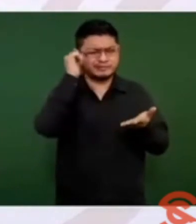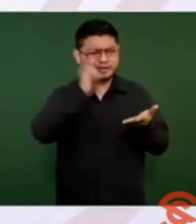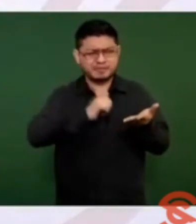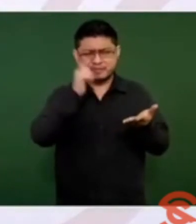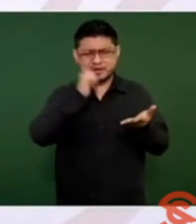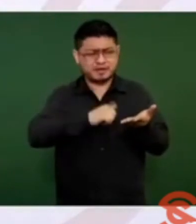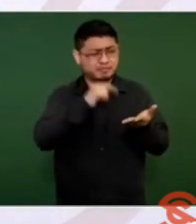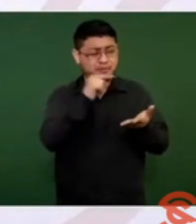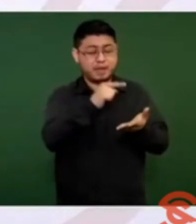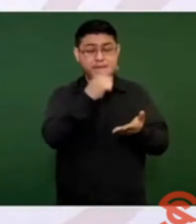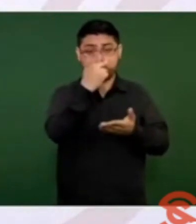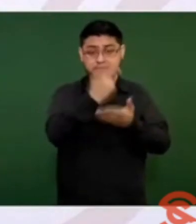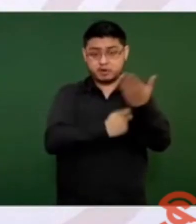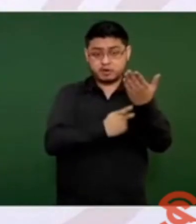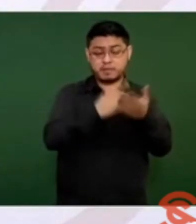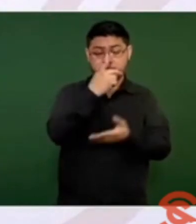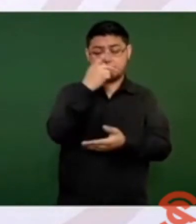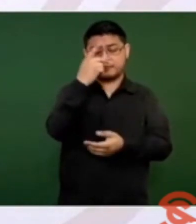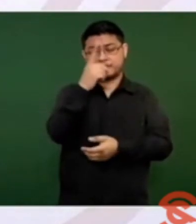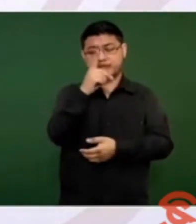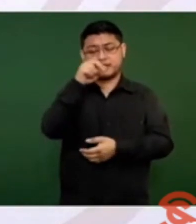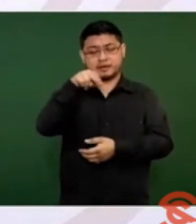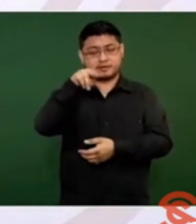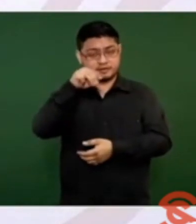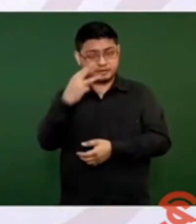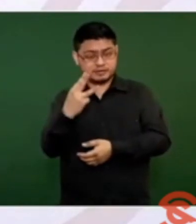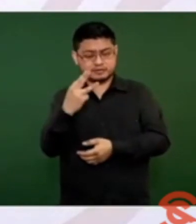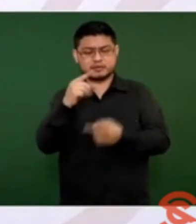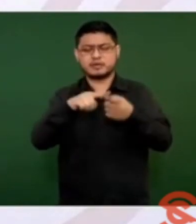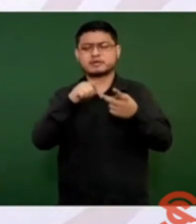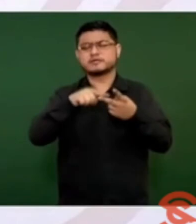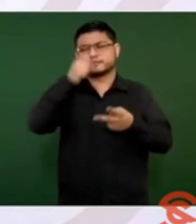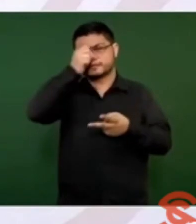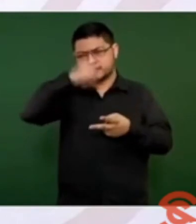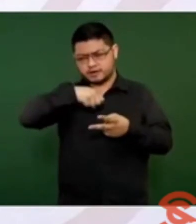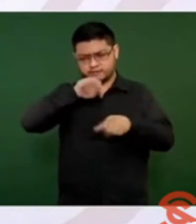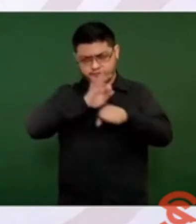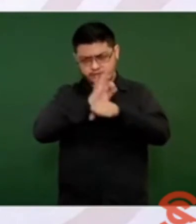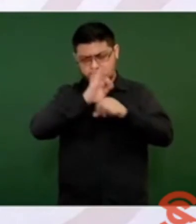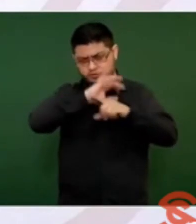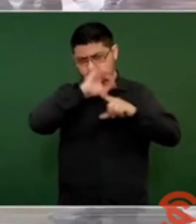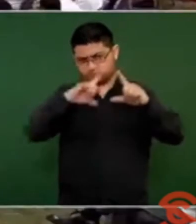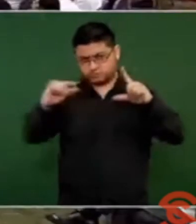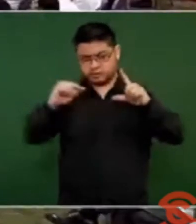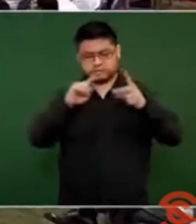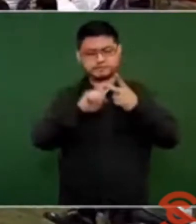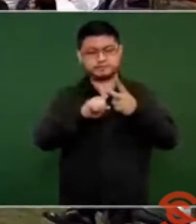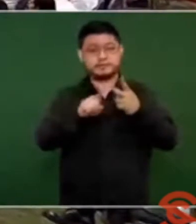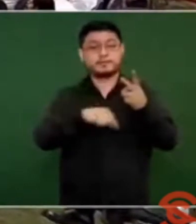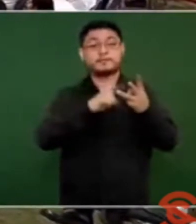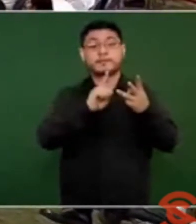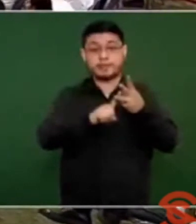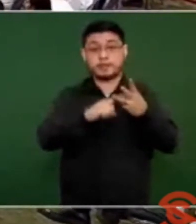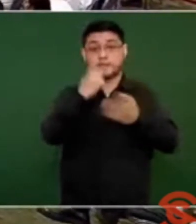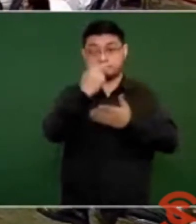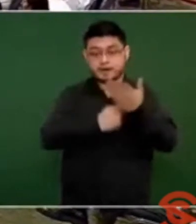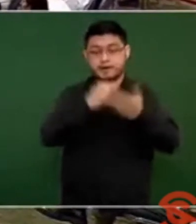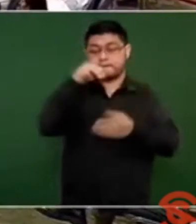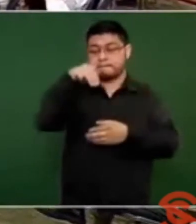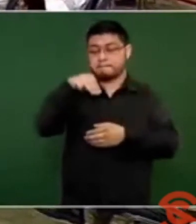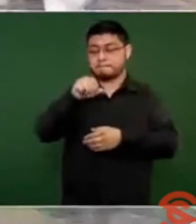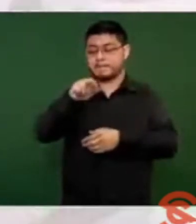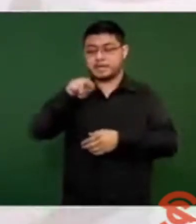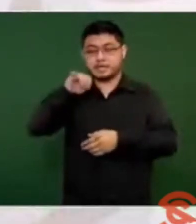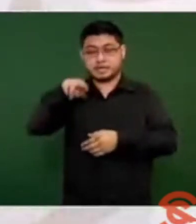del Plan DN-III de la Secretaría de Defensa Nacional, como del Plan Marina